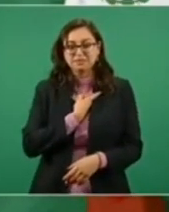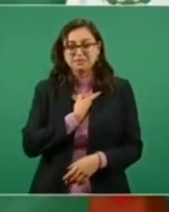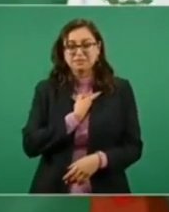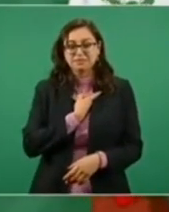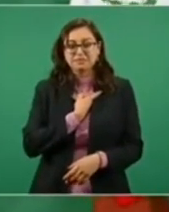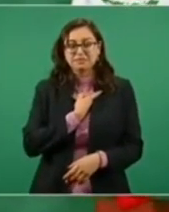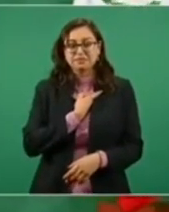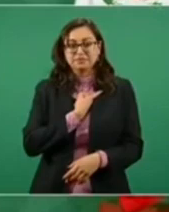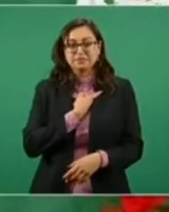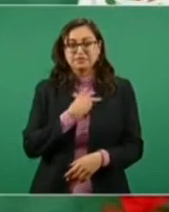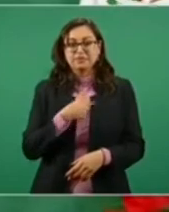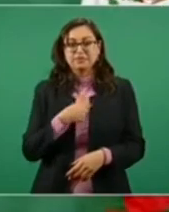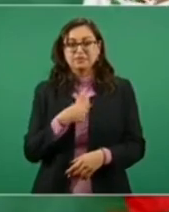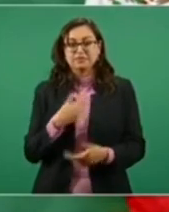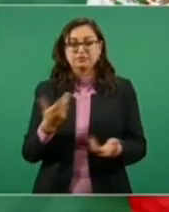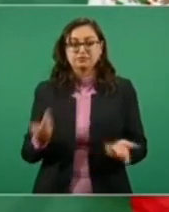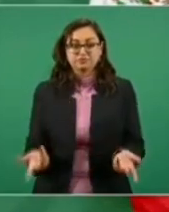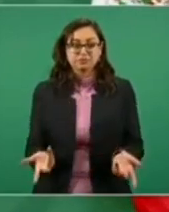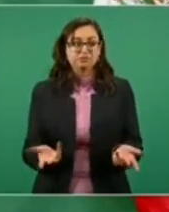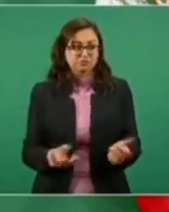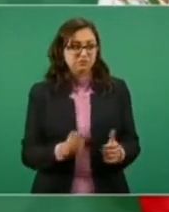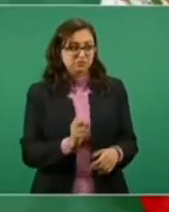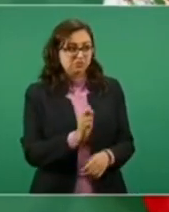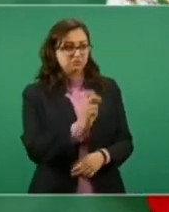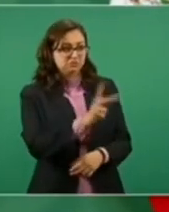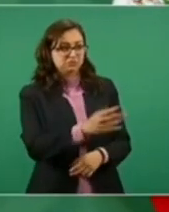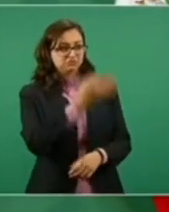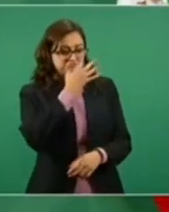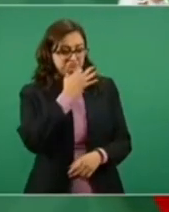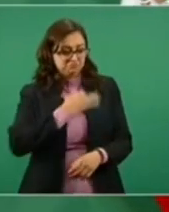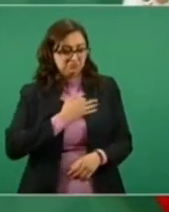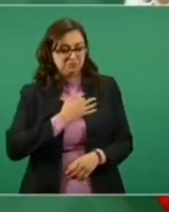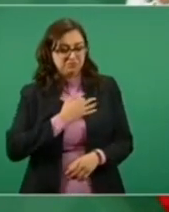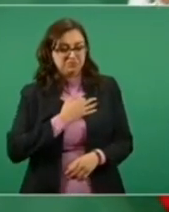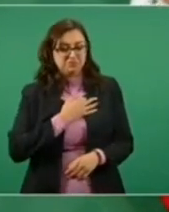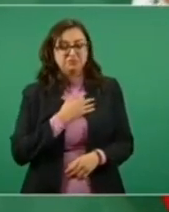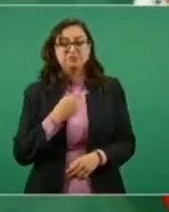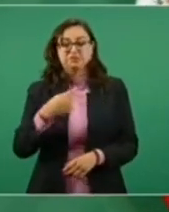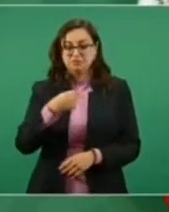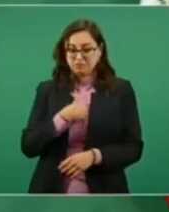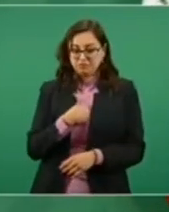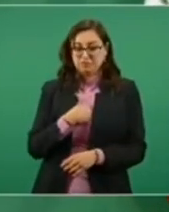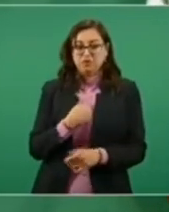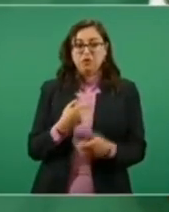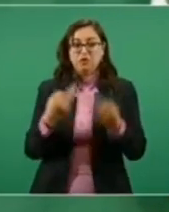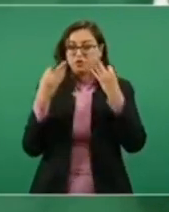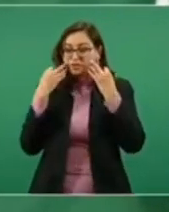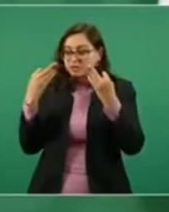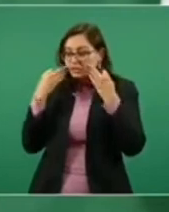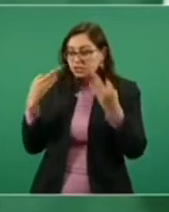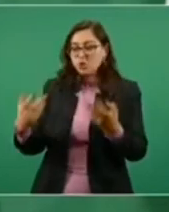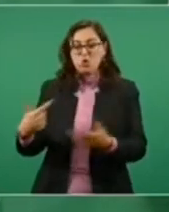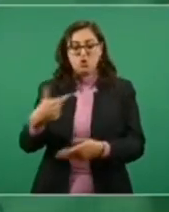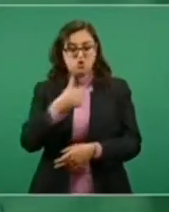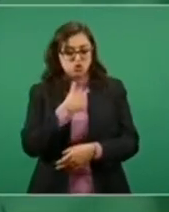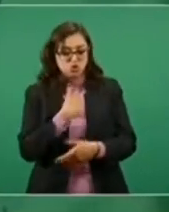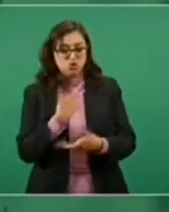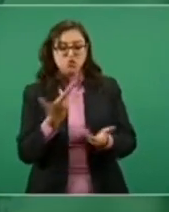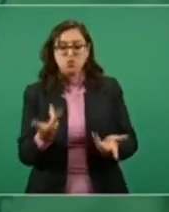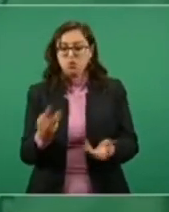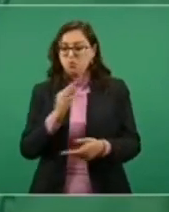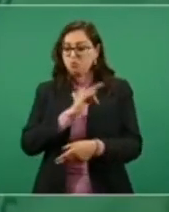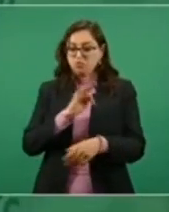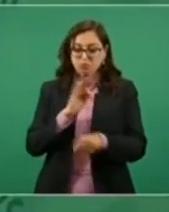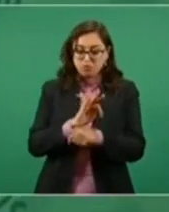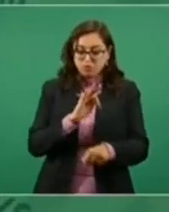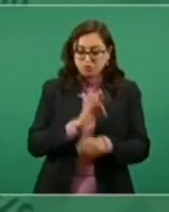yo hablo, soy testigo protegido o como se